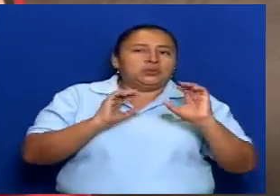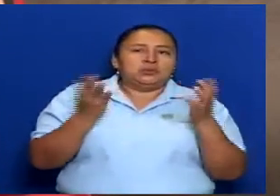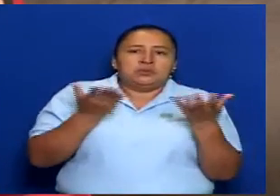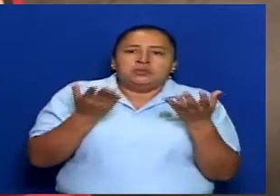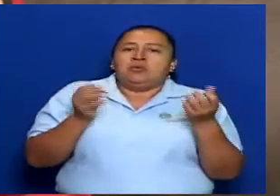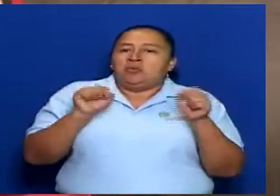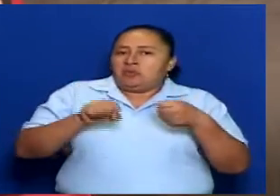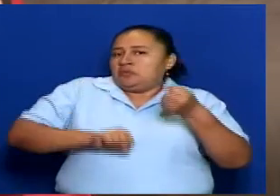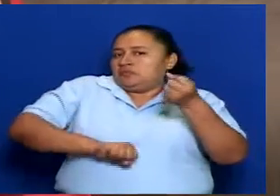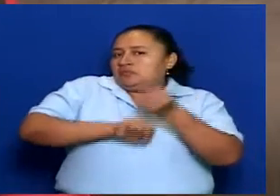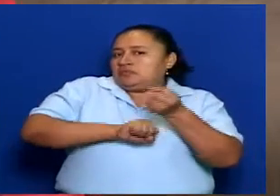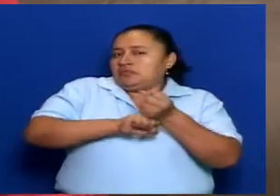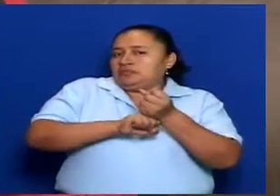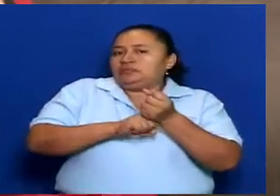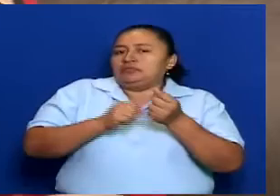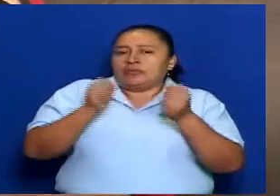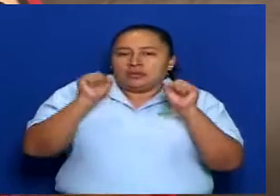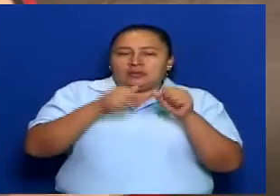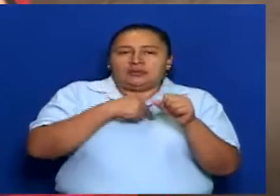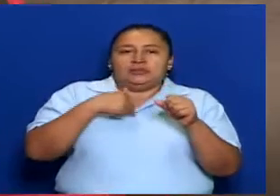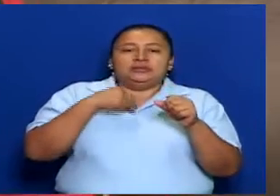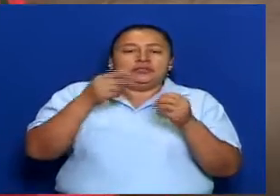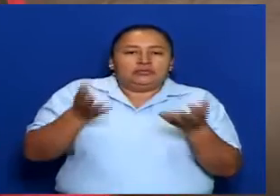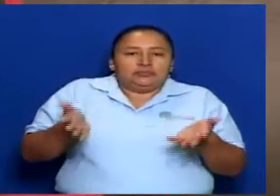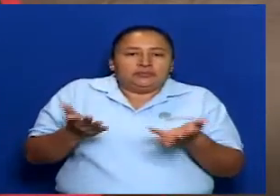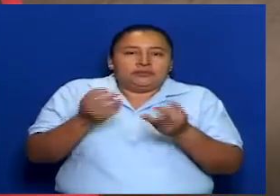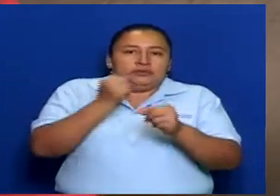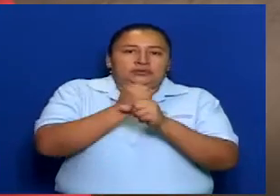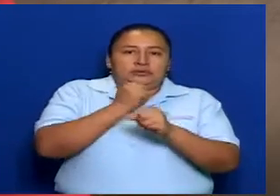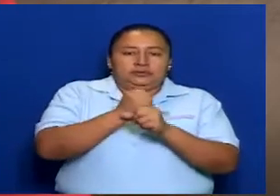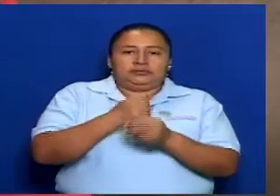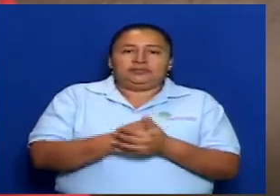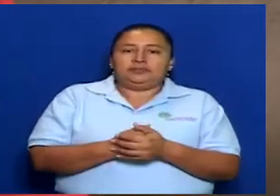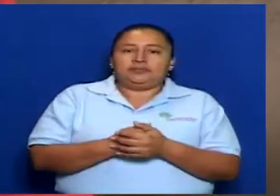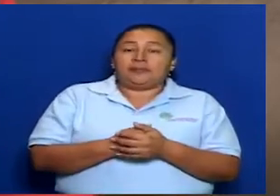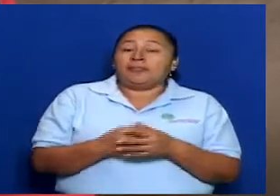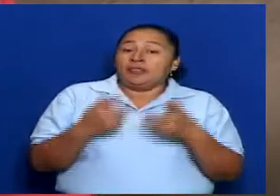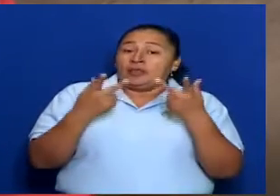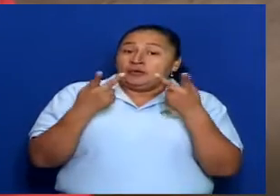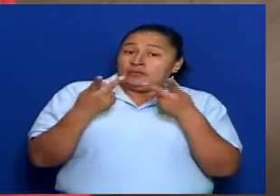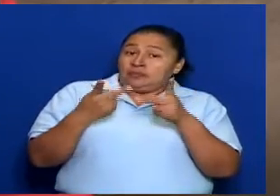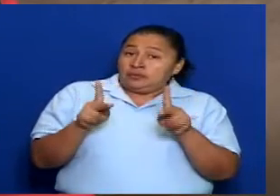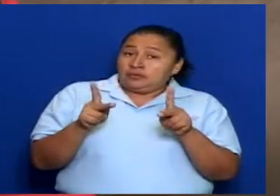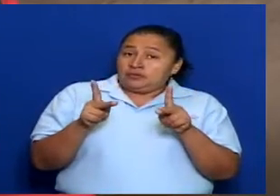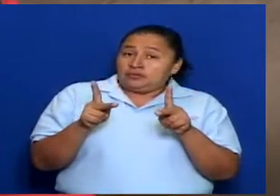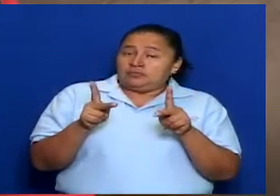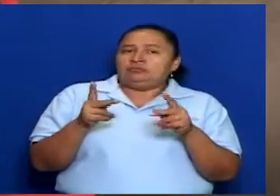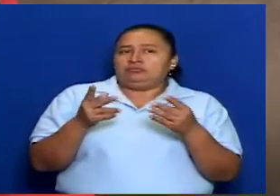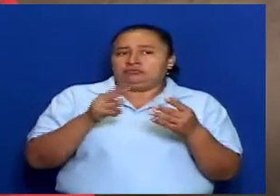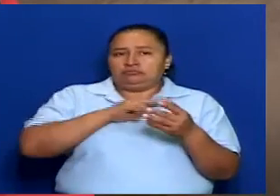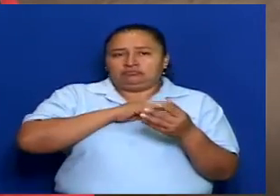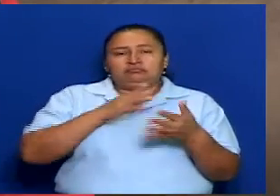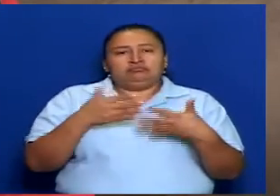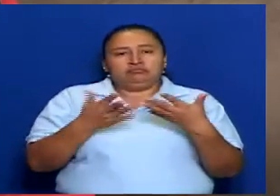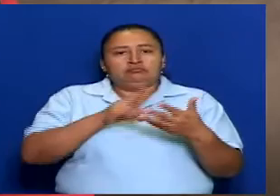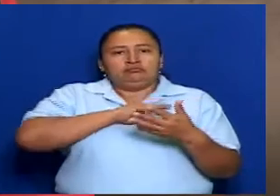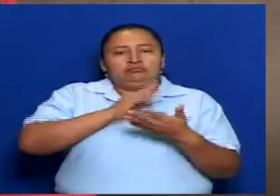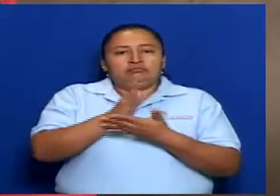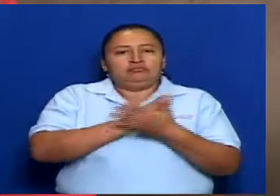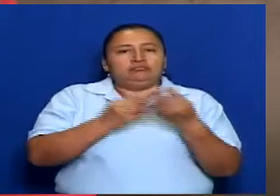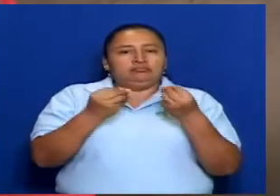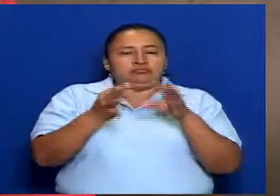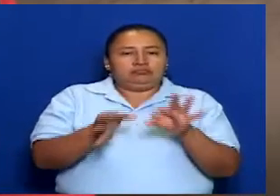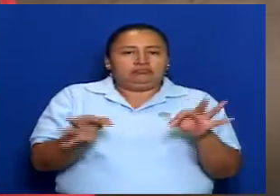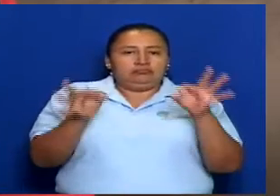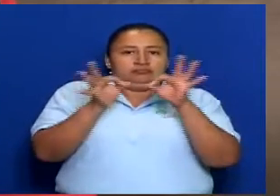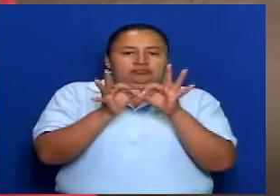para fortalecer esto que impulsa la FAO. Pero también tenemos algo muy importante, que es